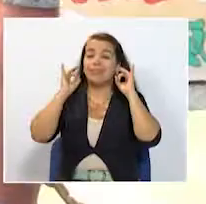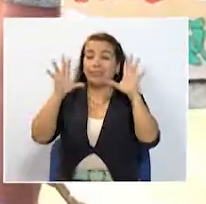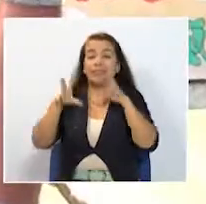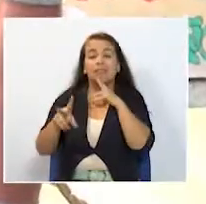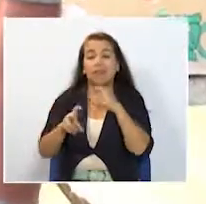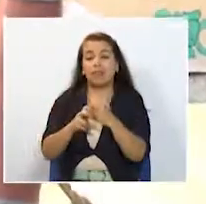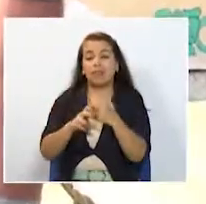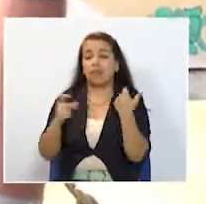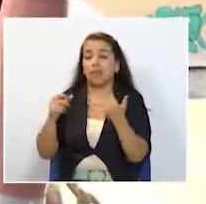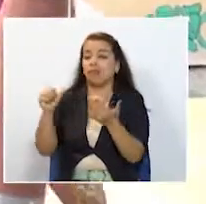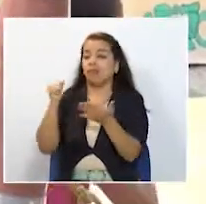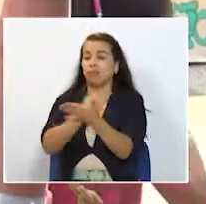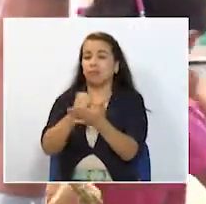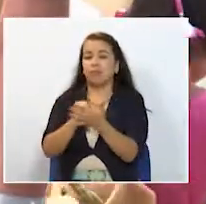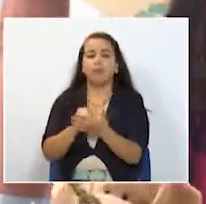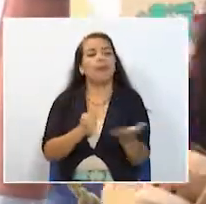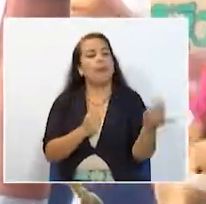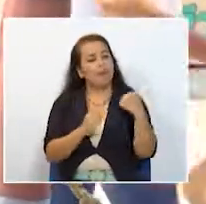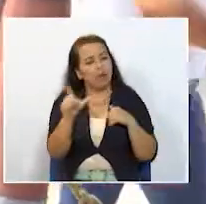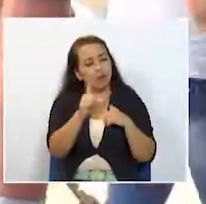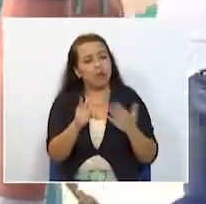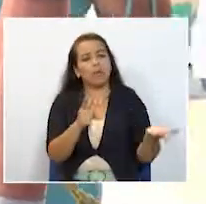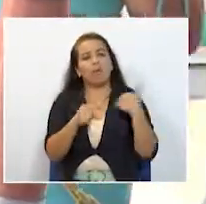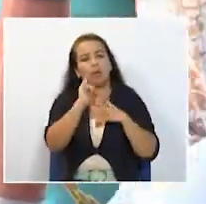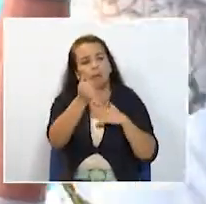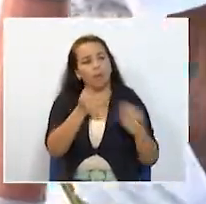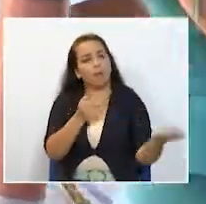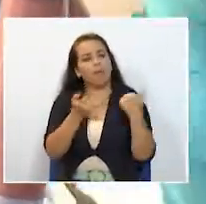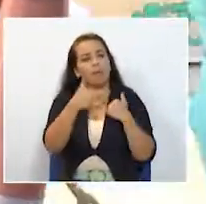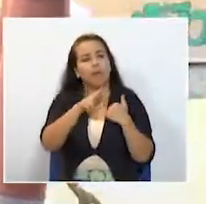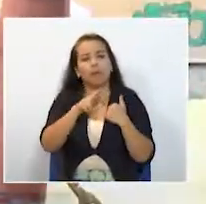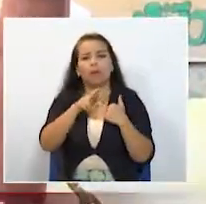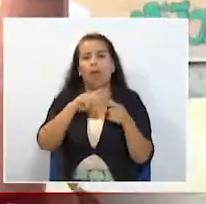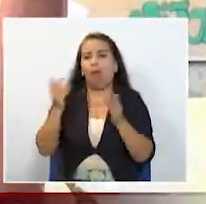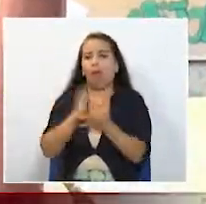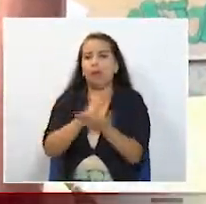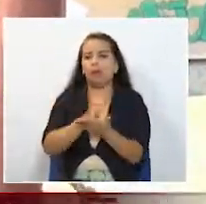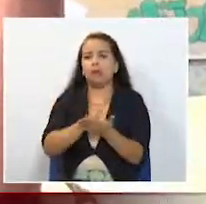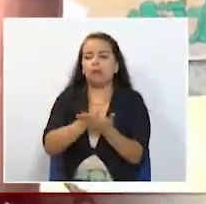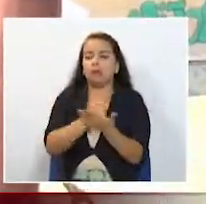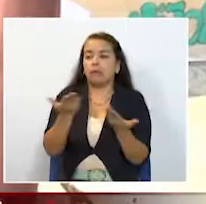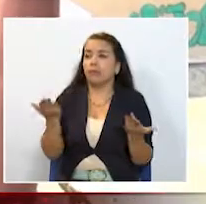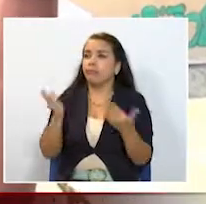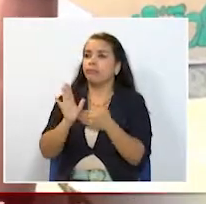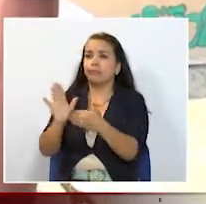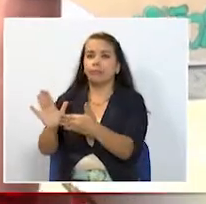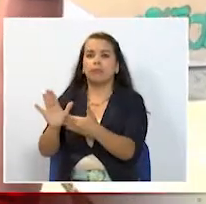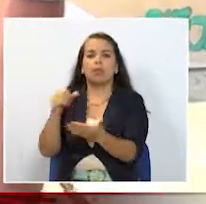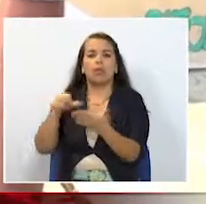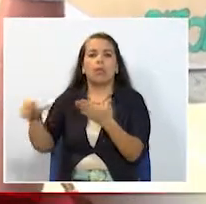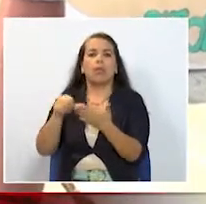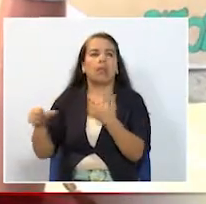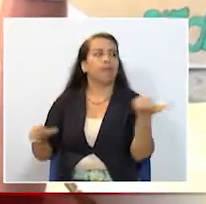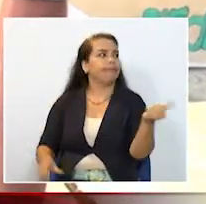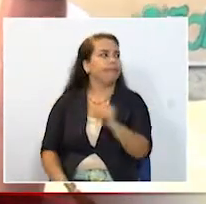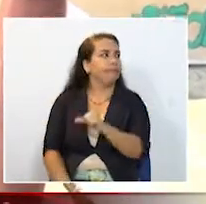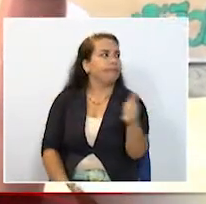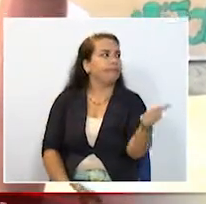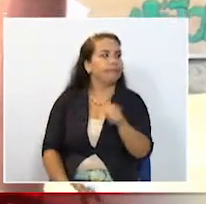vuelva el lunes, que vuelva el jueves, que vuelva el miércoles hay como le acabo de indicar he gastado más dinero